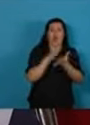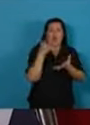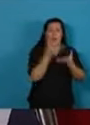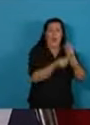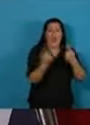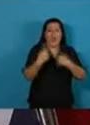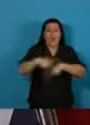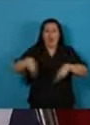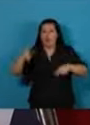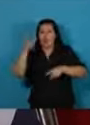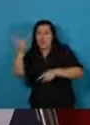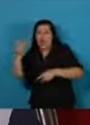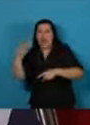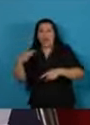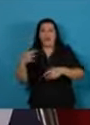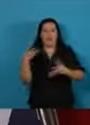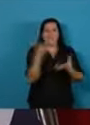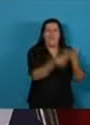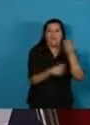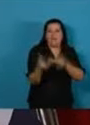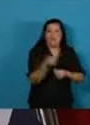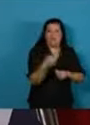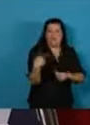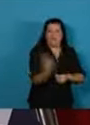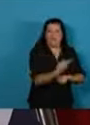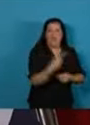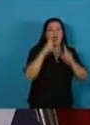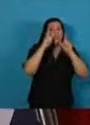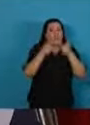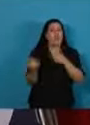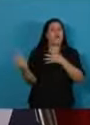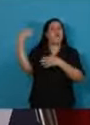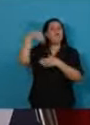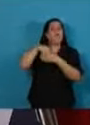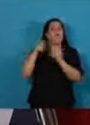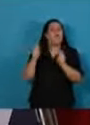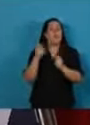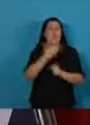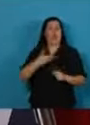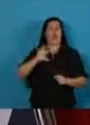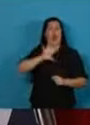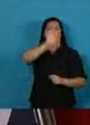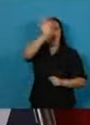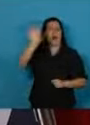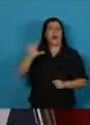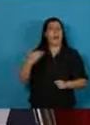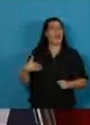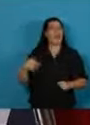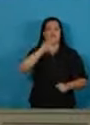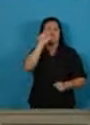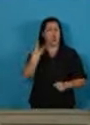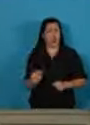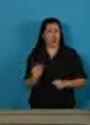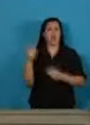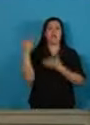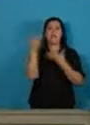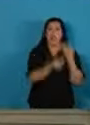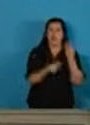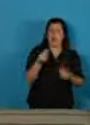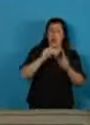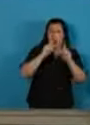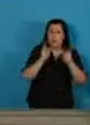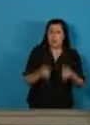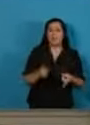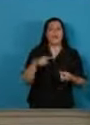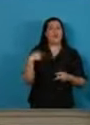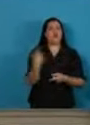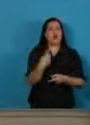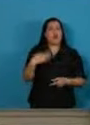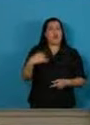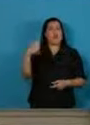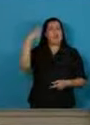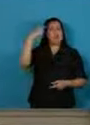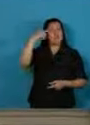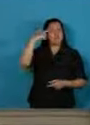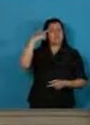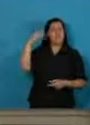emergencia, contando también con la participación de los gobernadores de todo el país. Con un criterio federal,